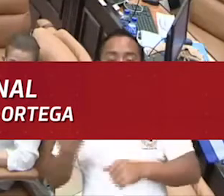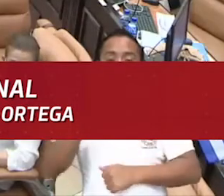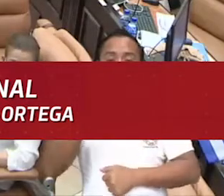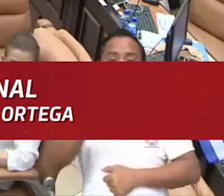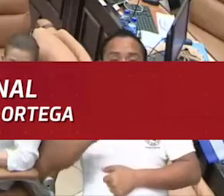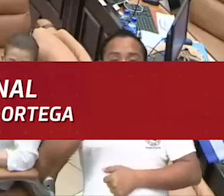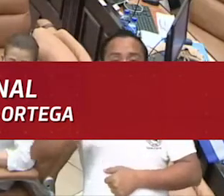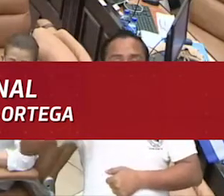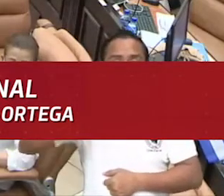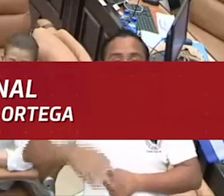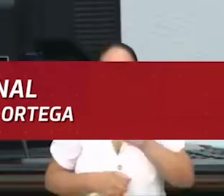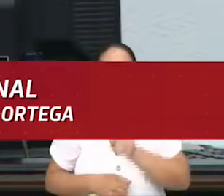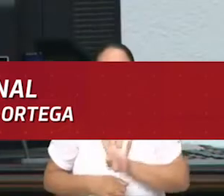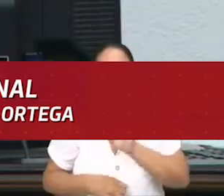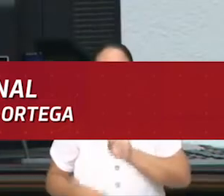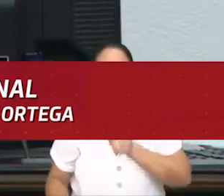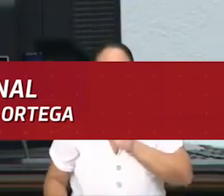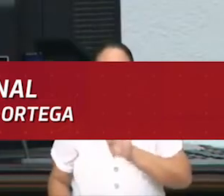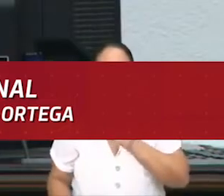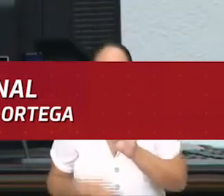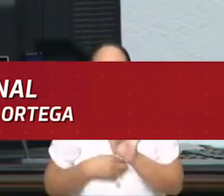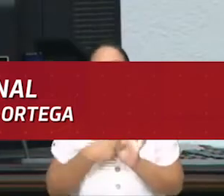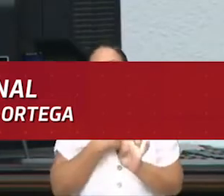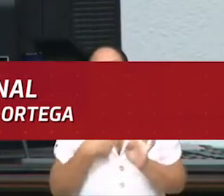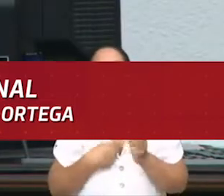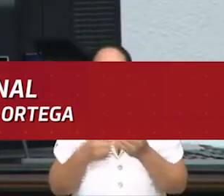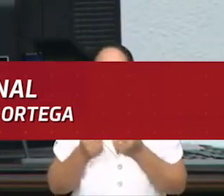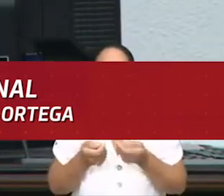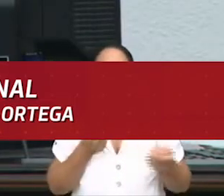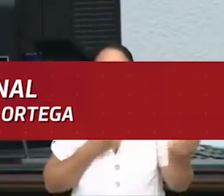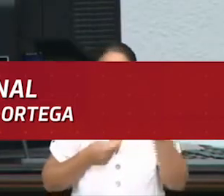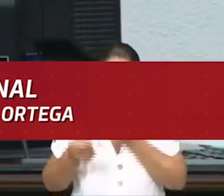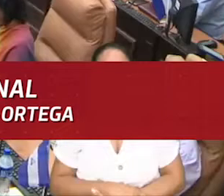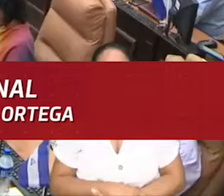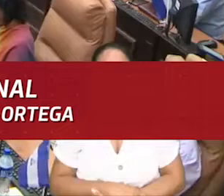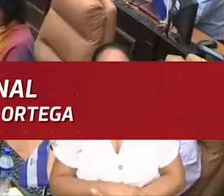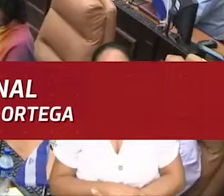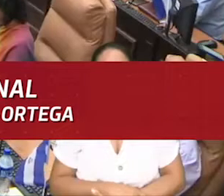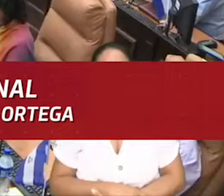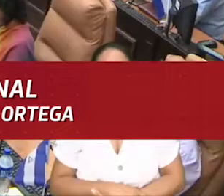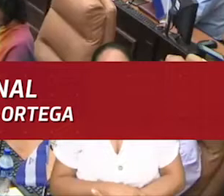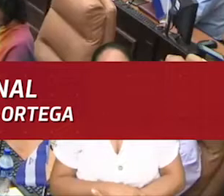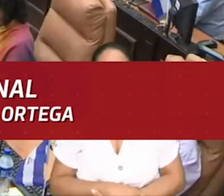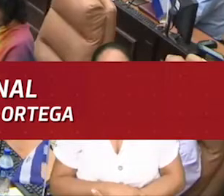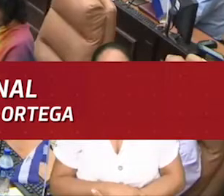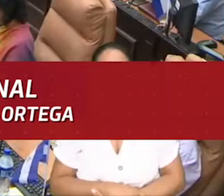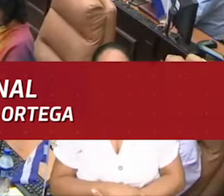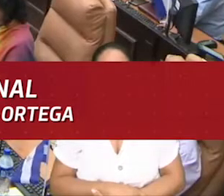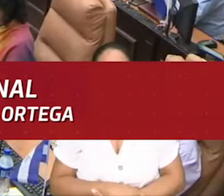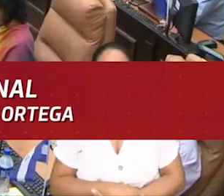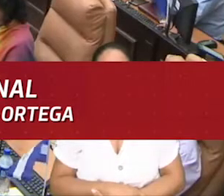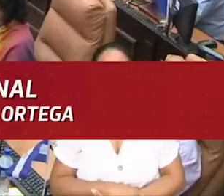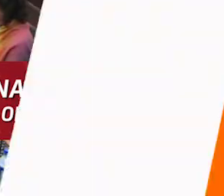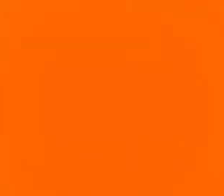fueron 177 la erradicadas en la Asamblea Nacional. Lorenzo Vega Sánchez, Voz TV.